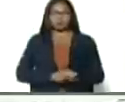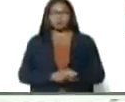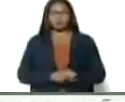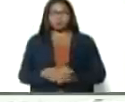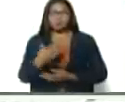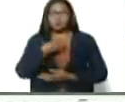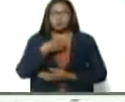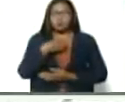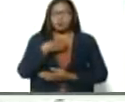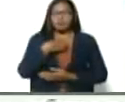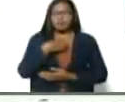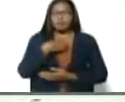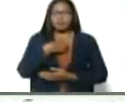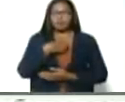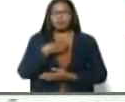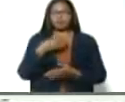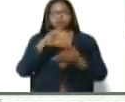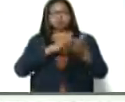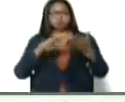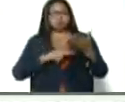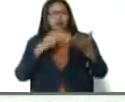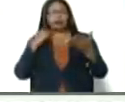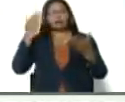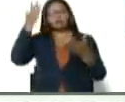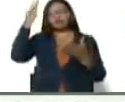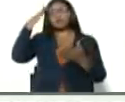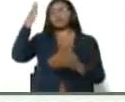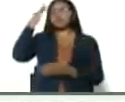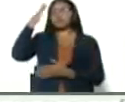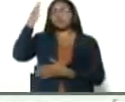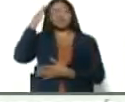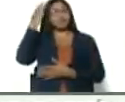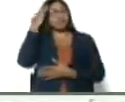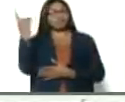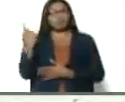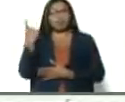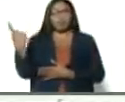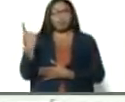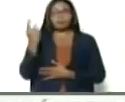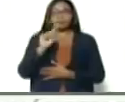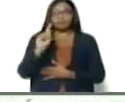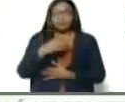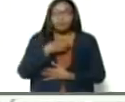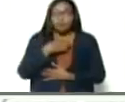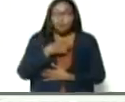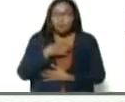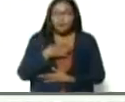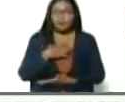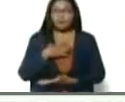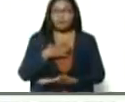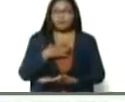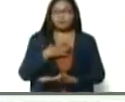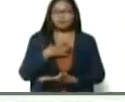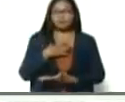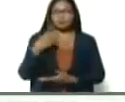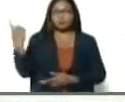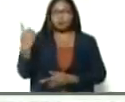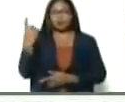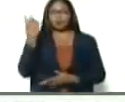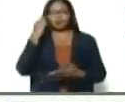puedes quedar solo en la teoría. Serías un teoricista, burdo-teoricista.